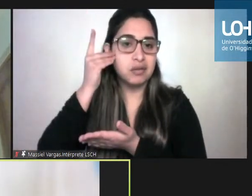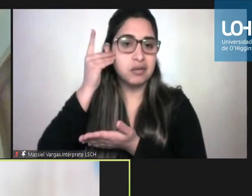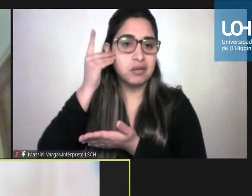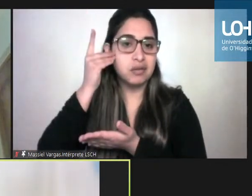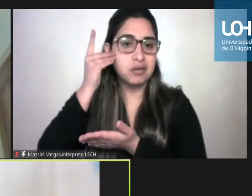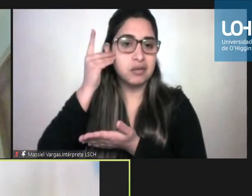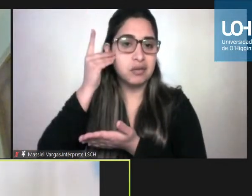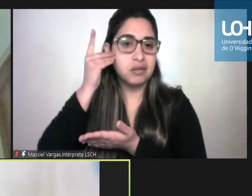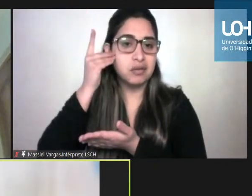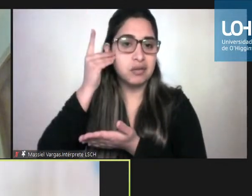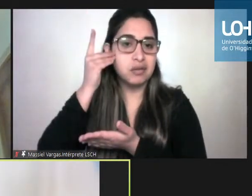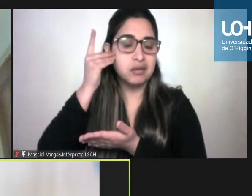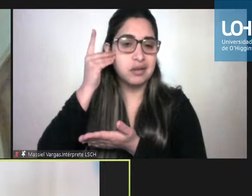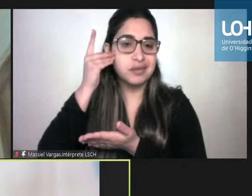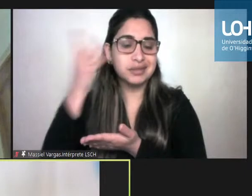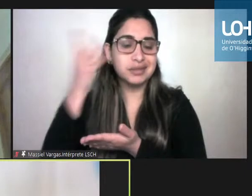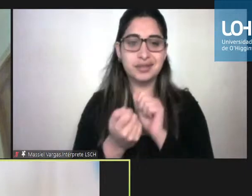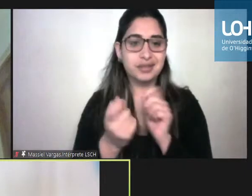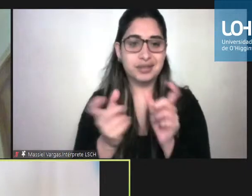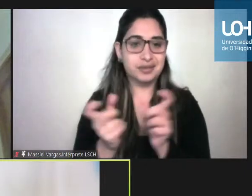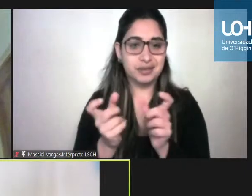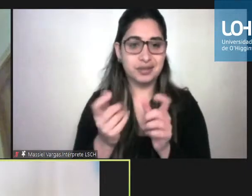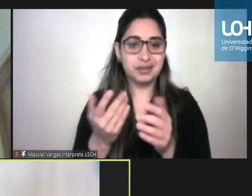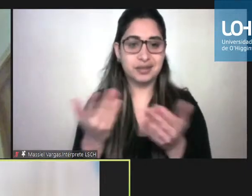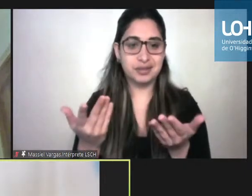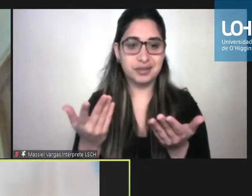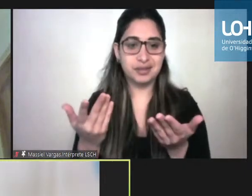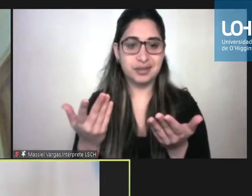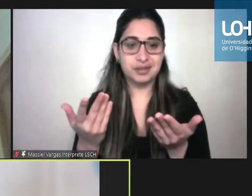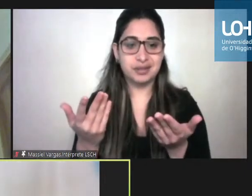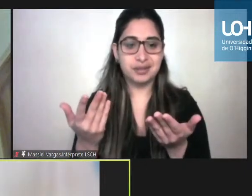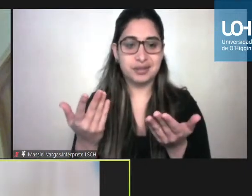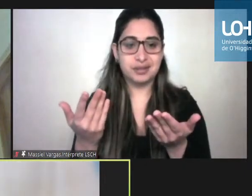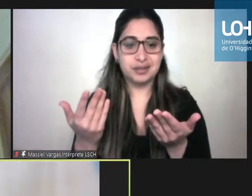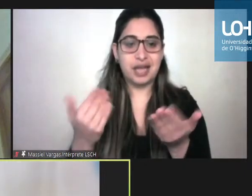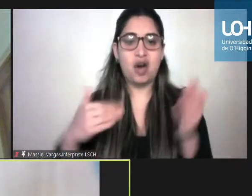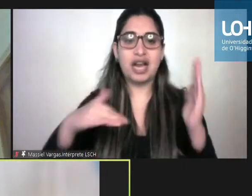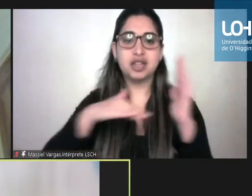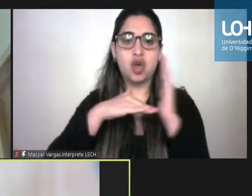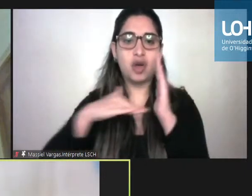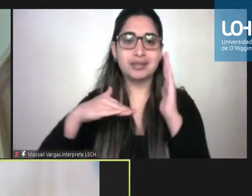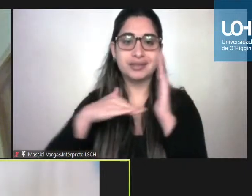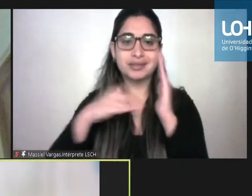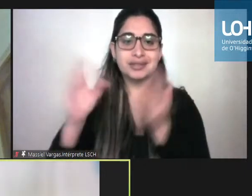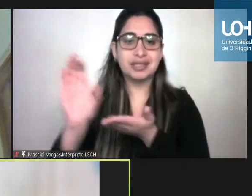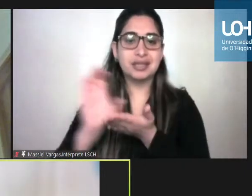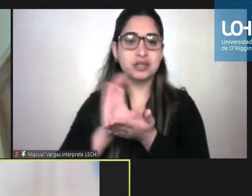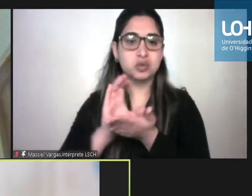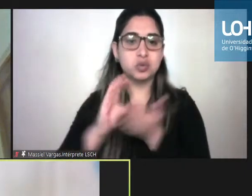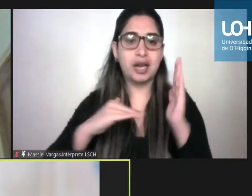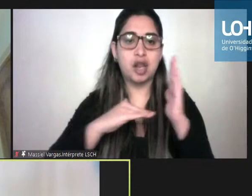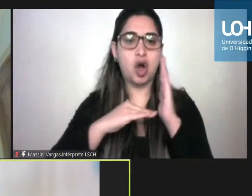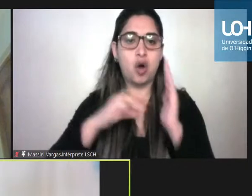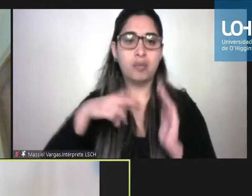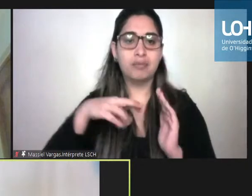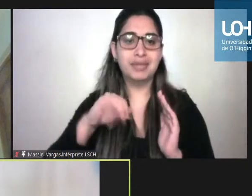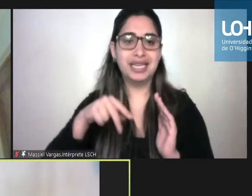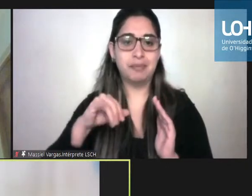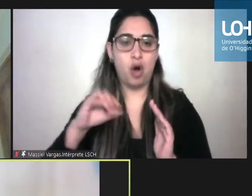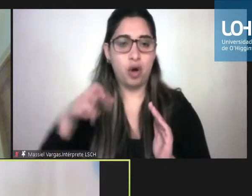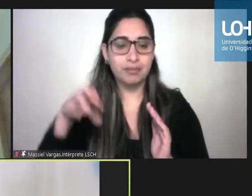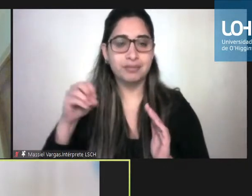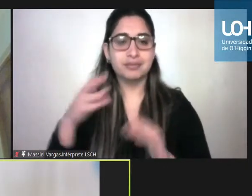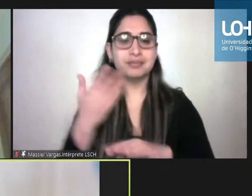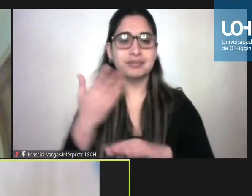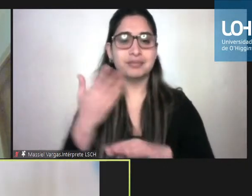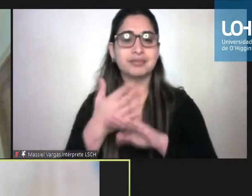ahora todos estamos sujetos al mismo salario mínimo se regularizaron otros aspectos también desde el punto de vista de